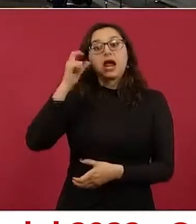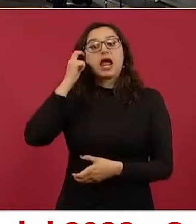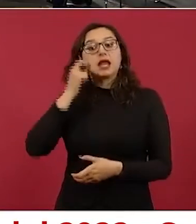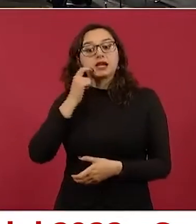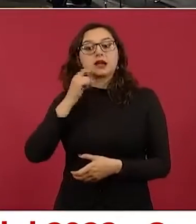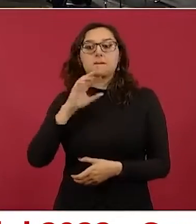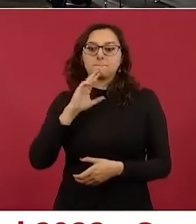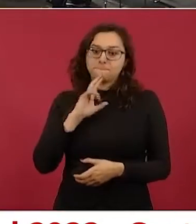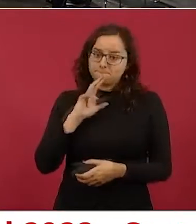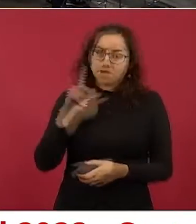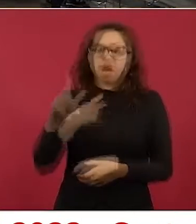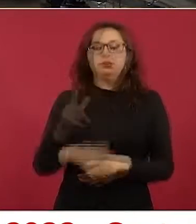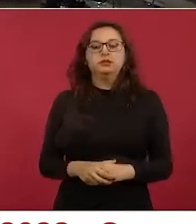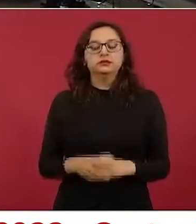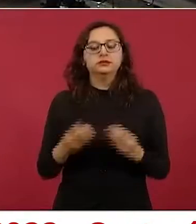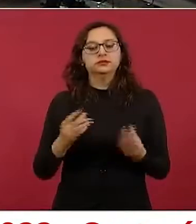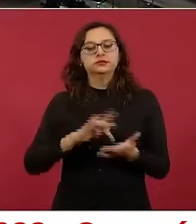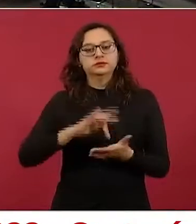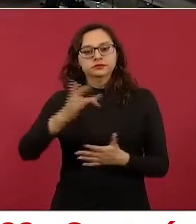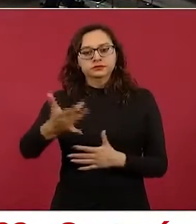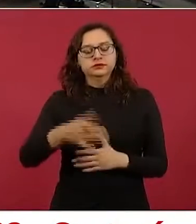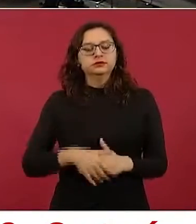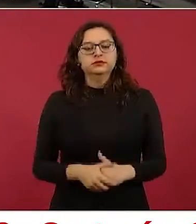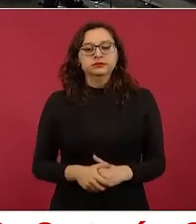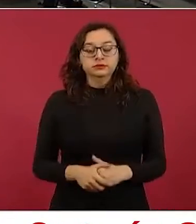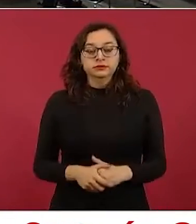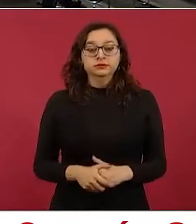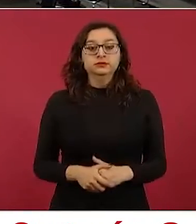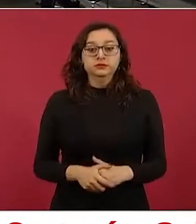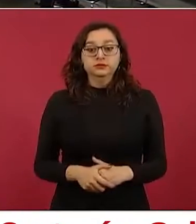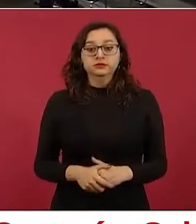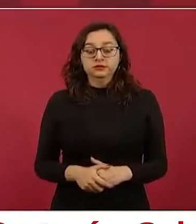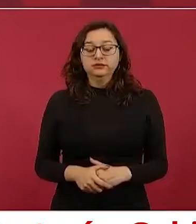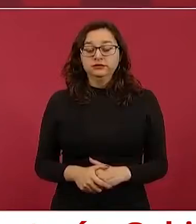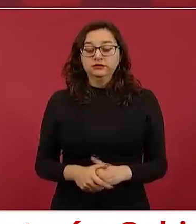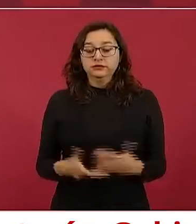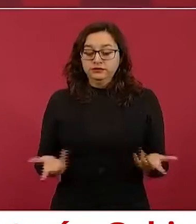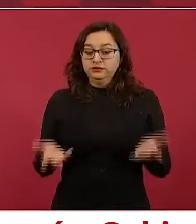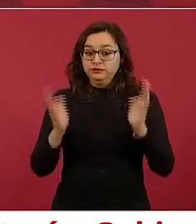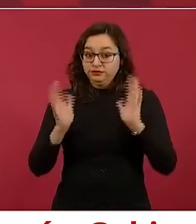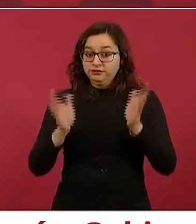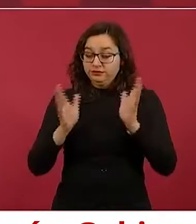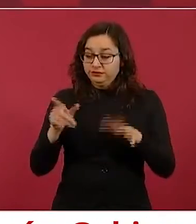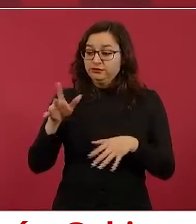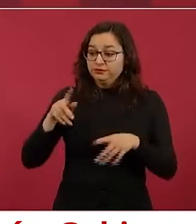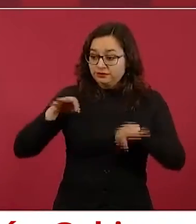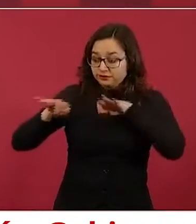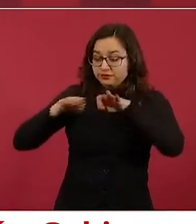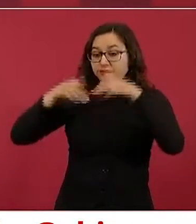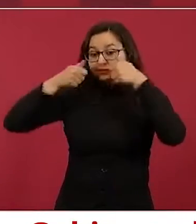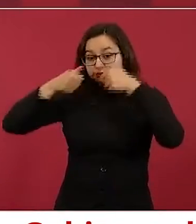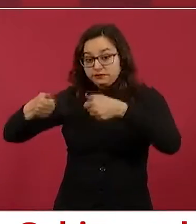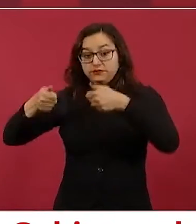de vida de las familias guerrerenses. Sí, estamos trabajando en Guerrero. Es un estado